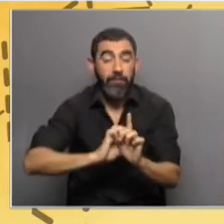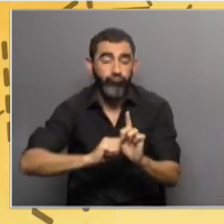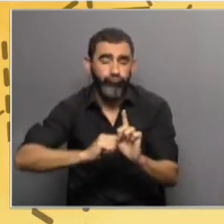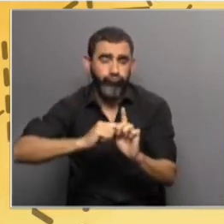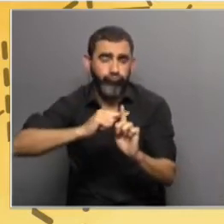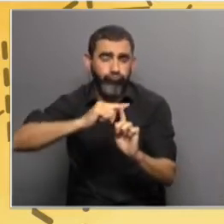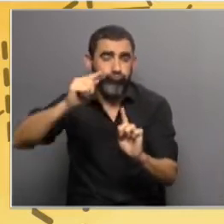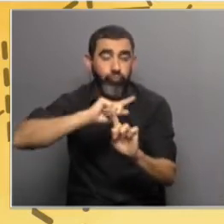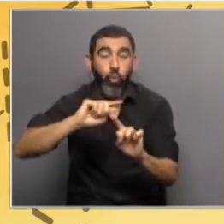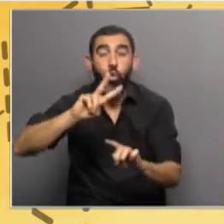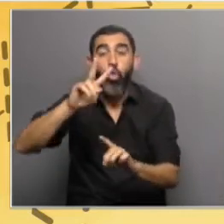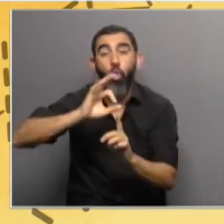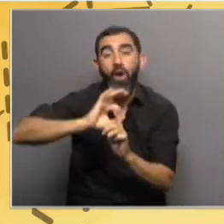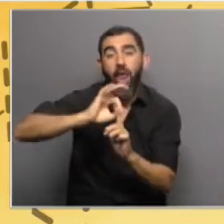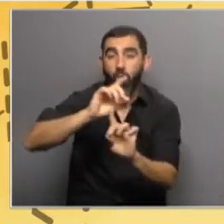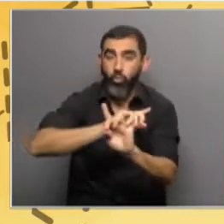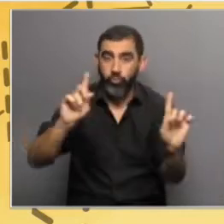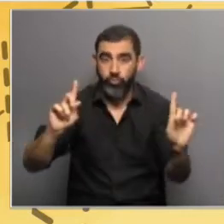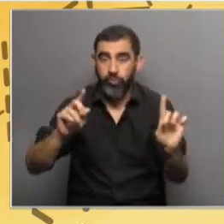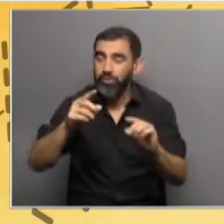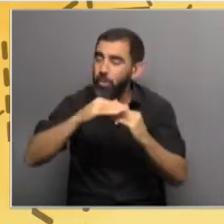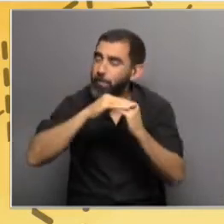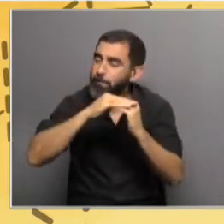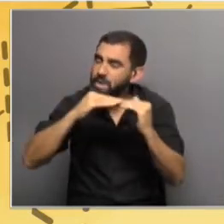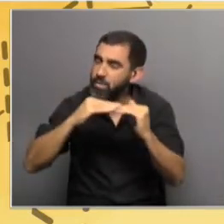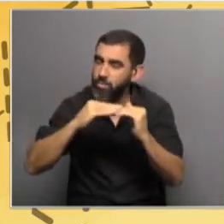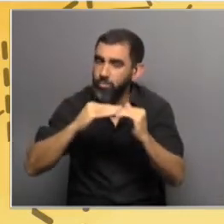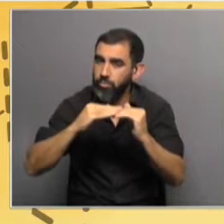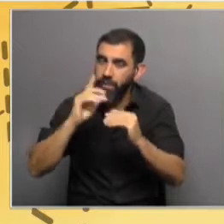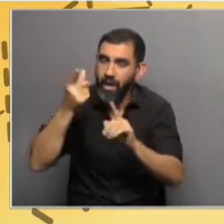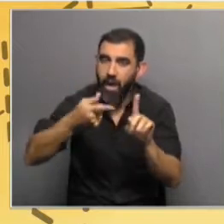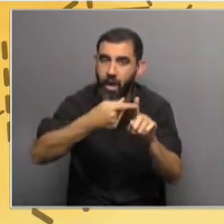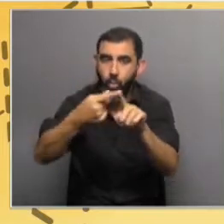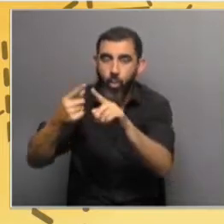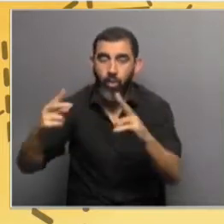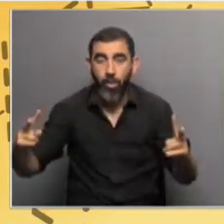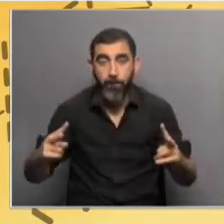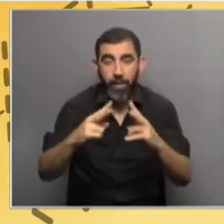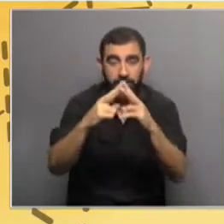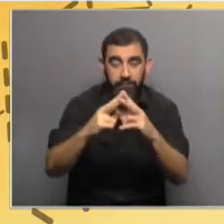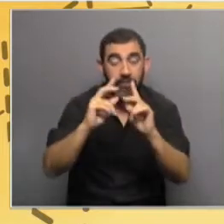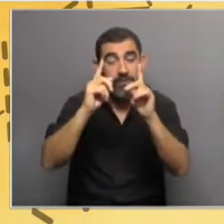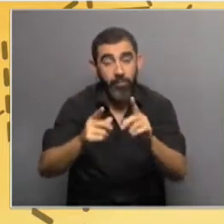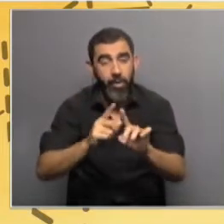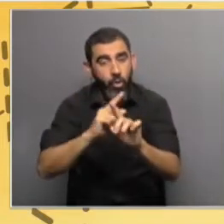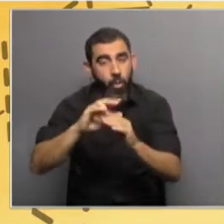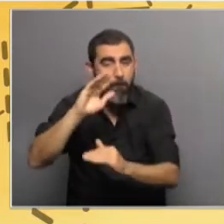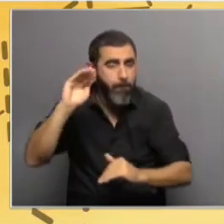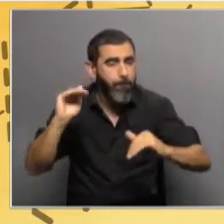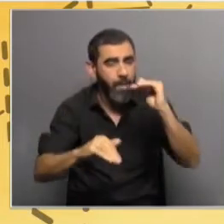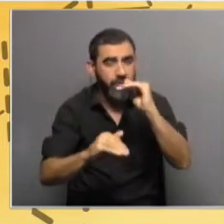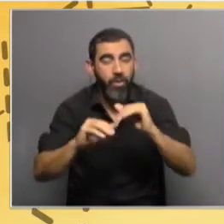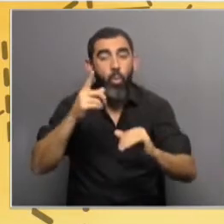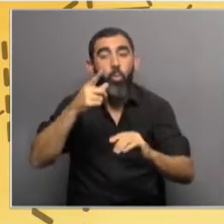no exceda los 2 grados, que es lo mínimo que se establece en el Acuerdo de París, e idealmente que no exceda el